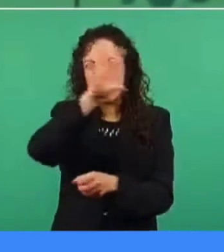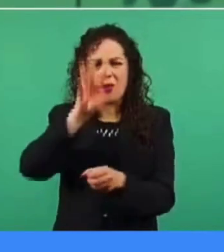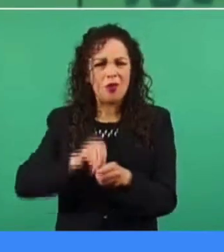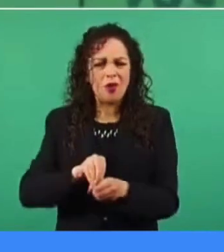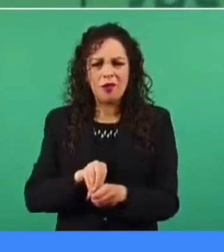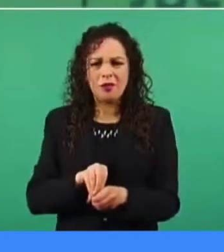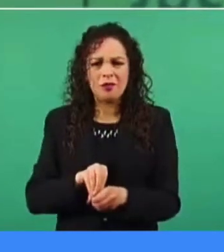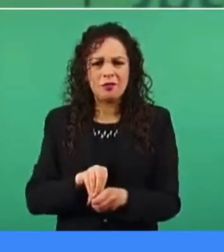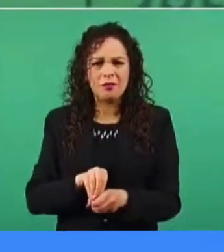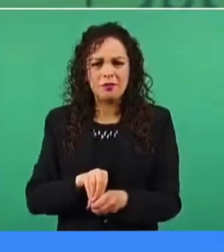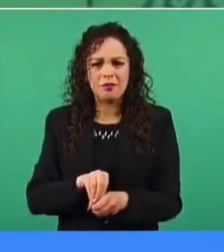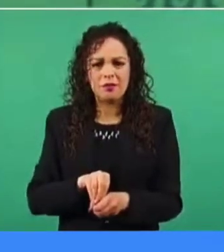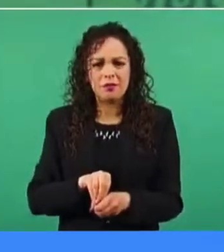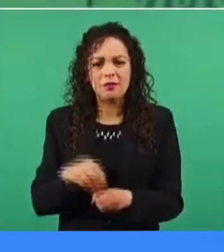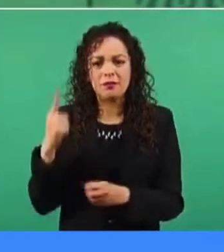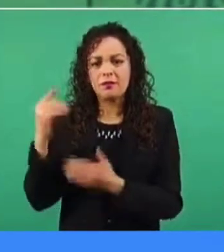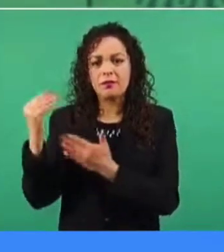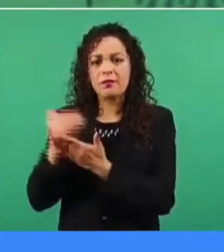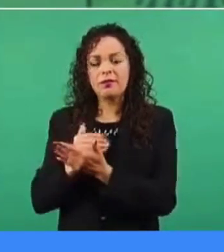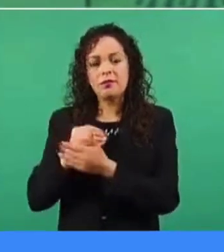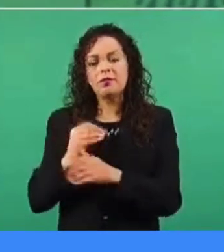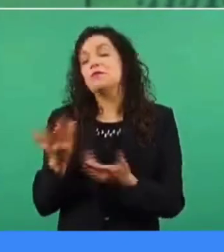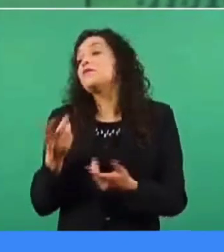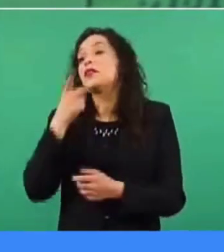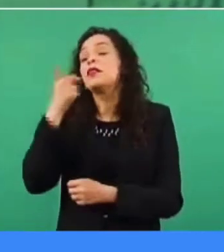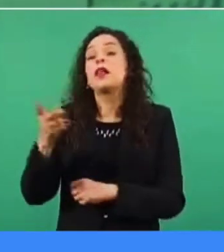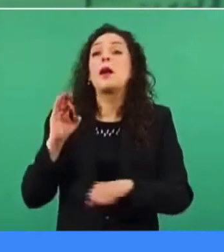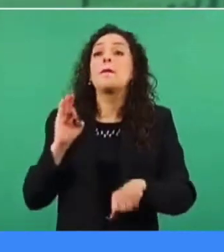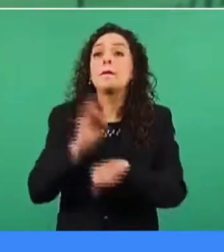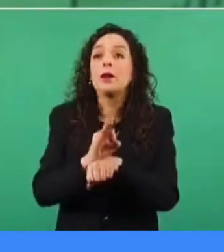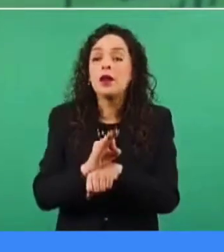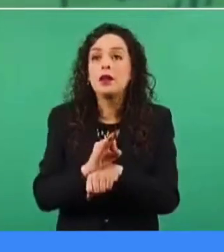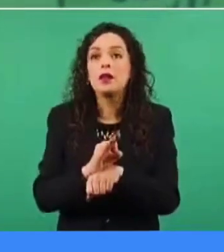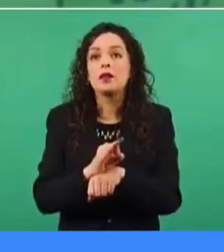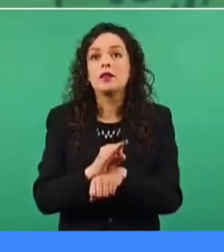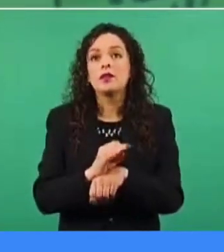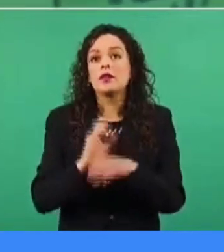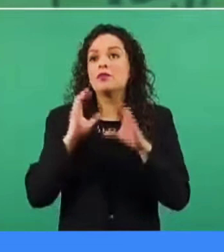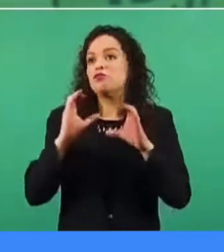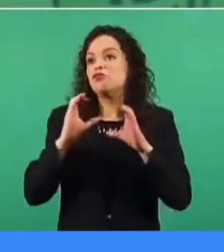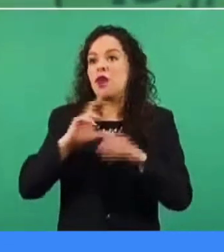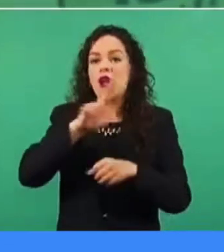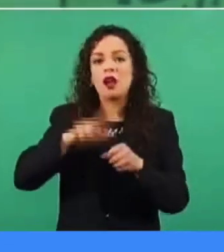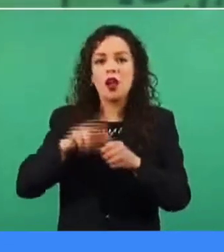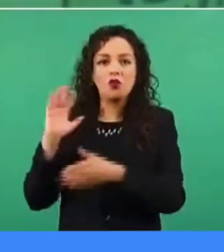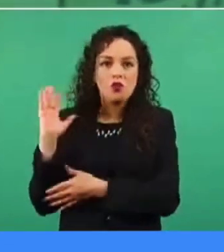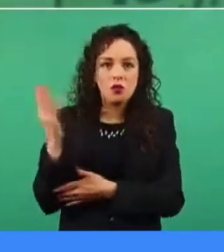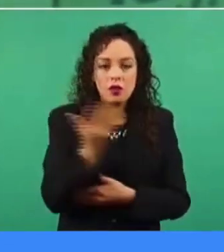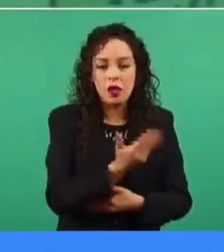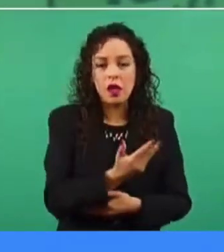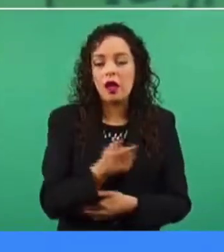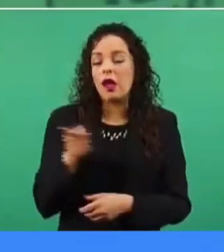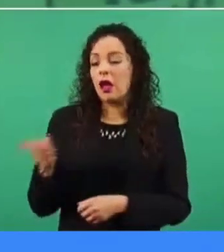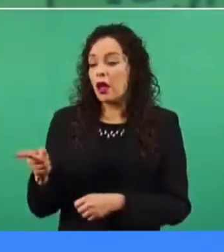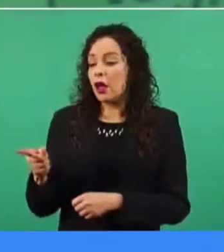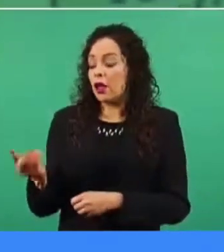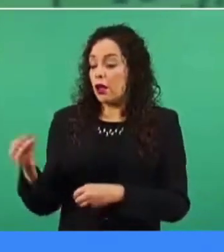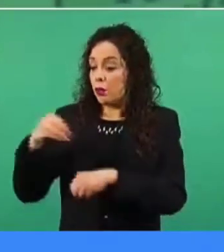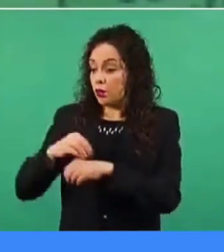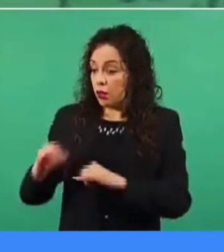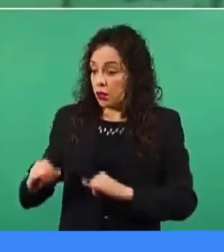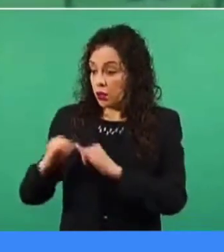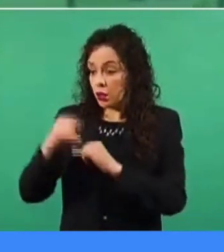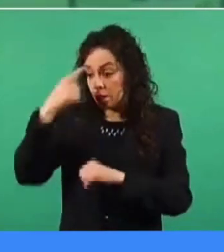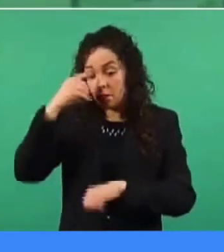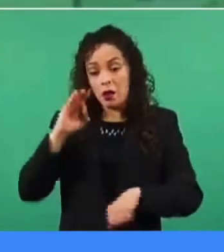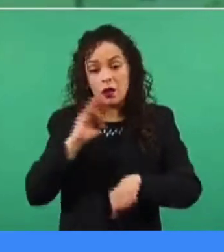la protección al medio ambiente, que para la protección a